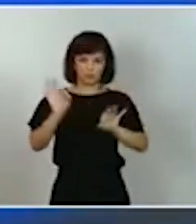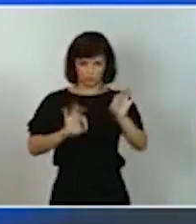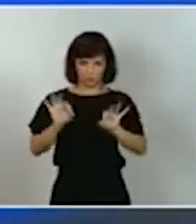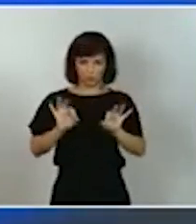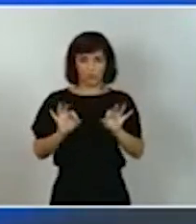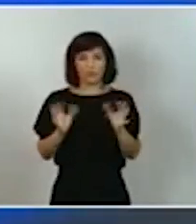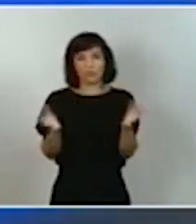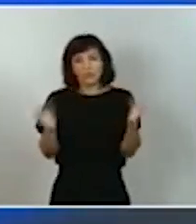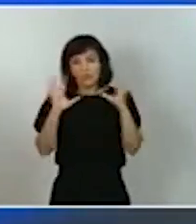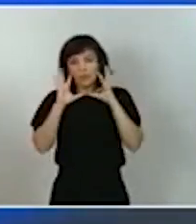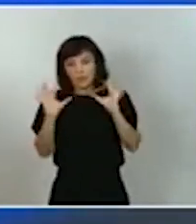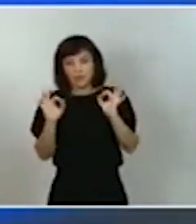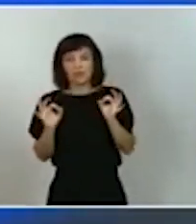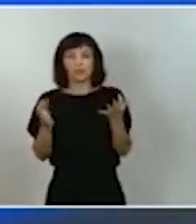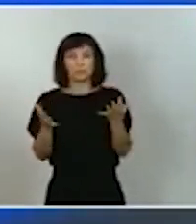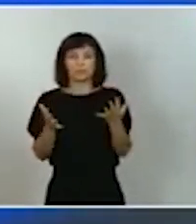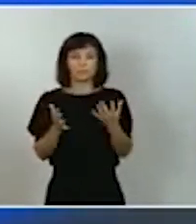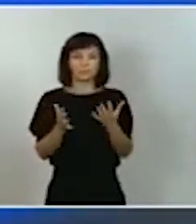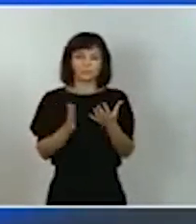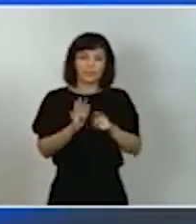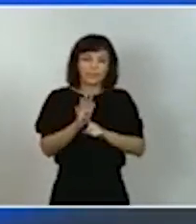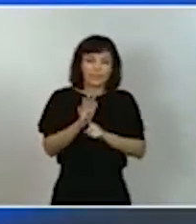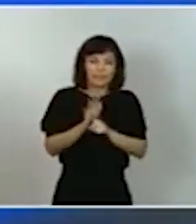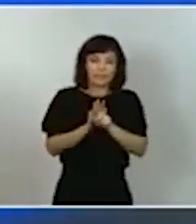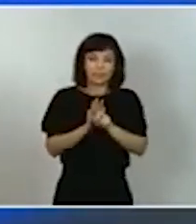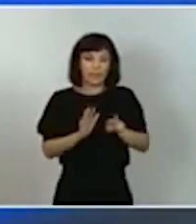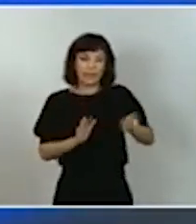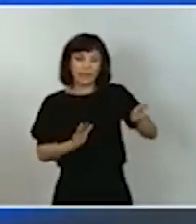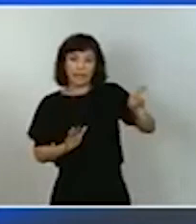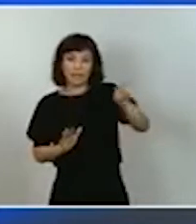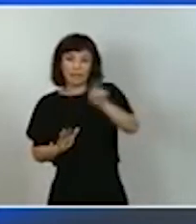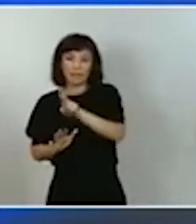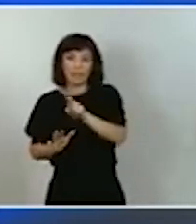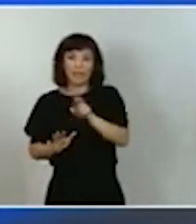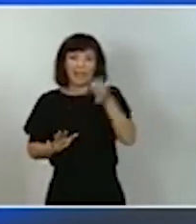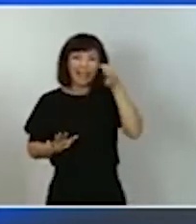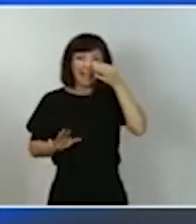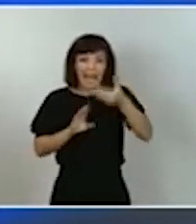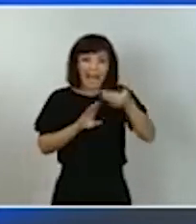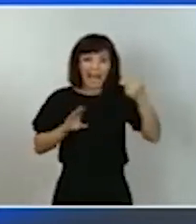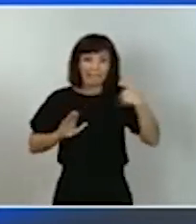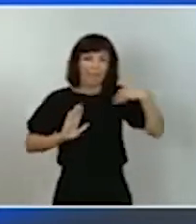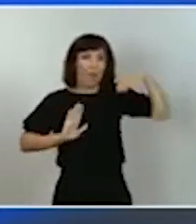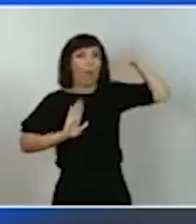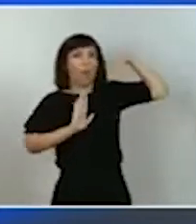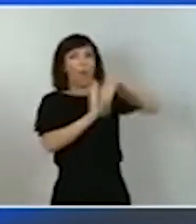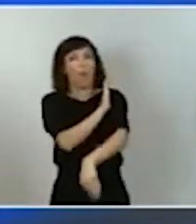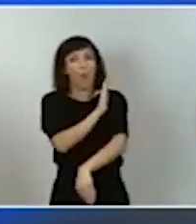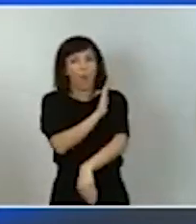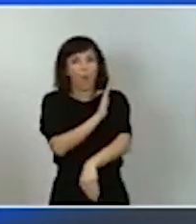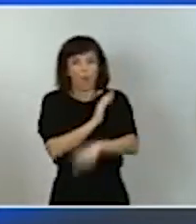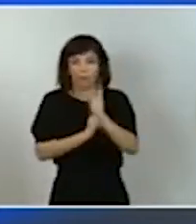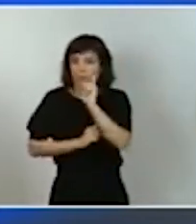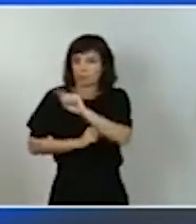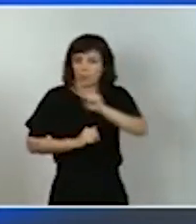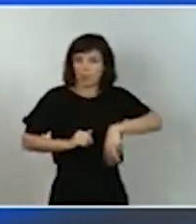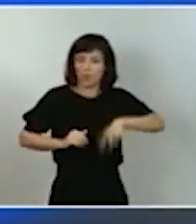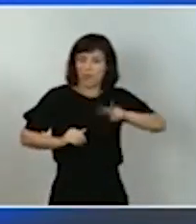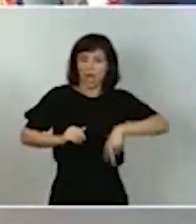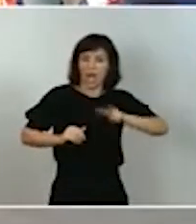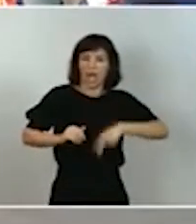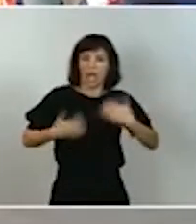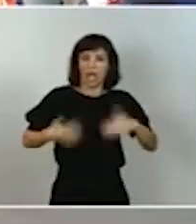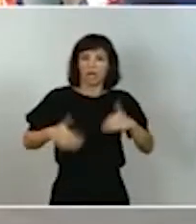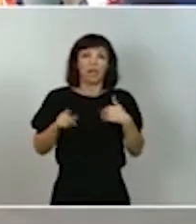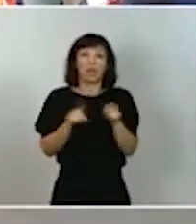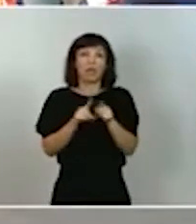crecimiento y de una recuperación que parten de unas caídas muy duras, inéditas, como han sido las registradas en la primera fase